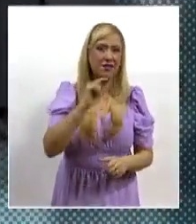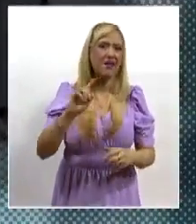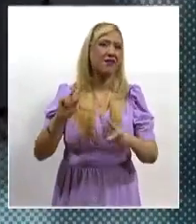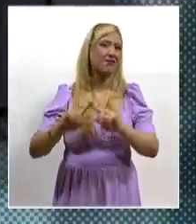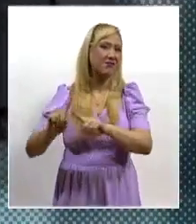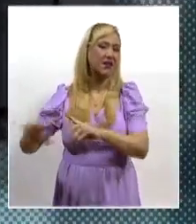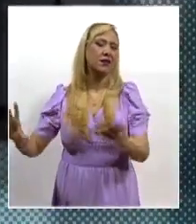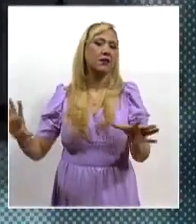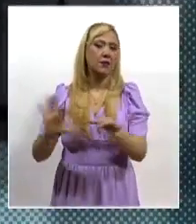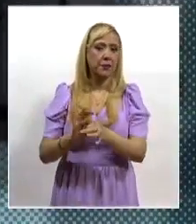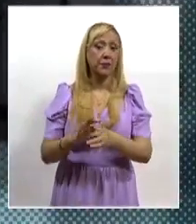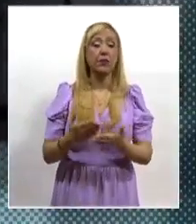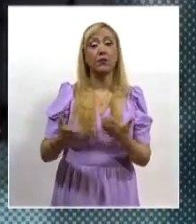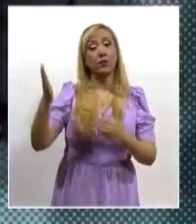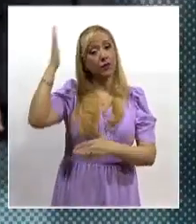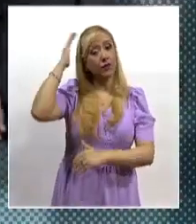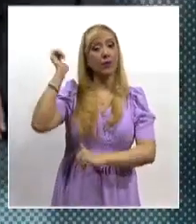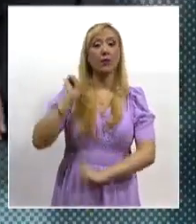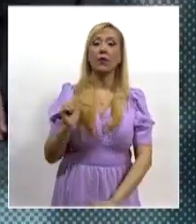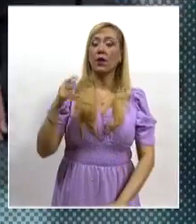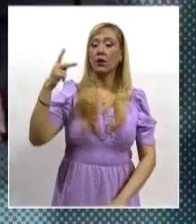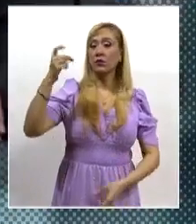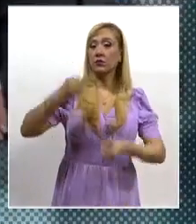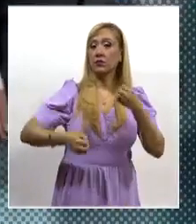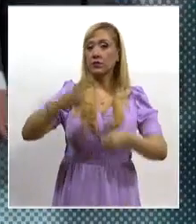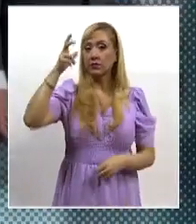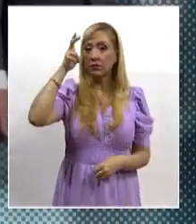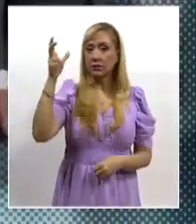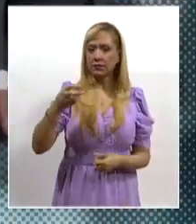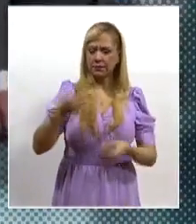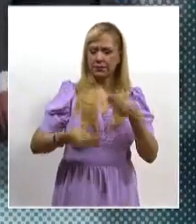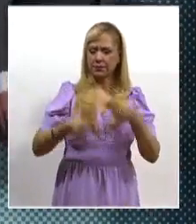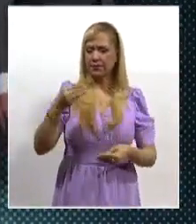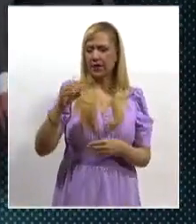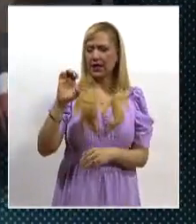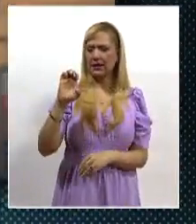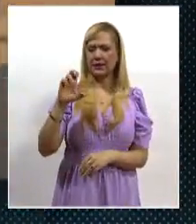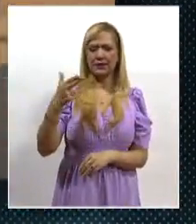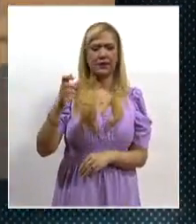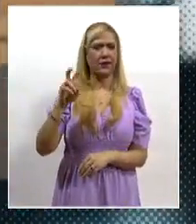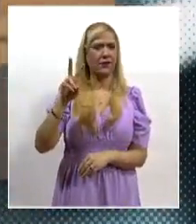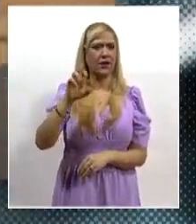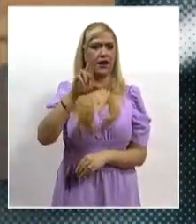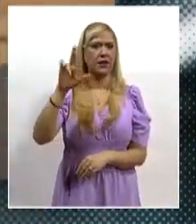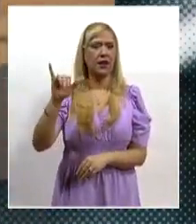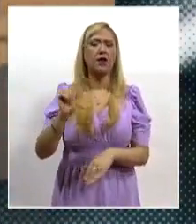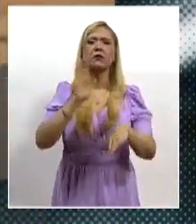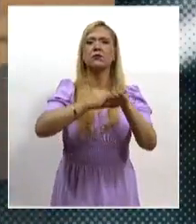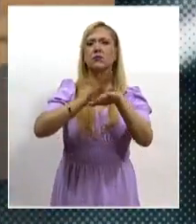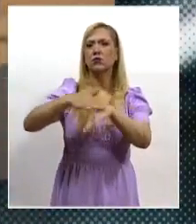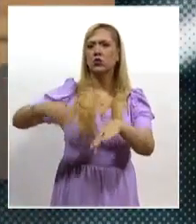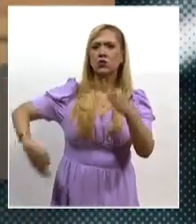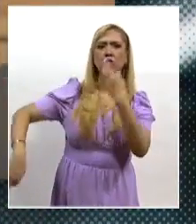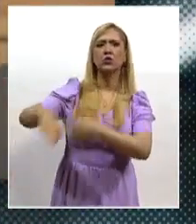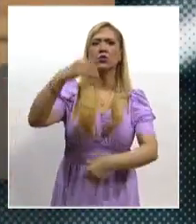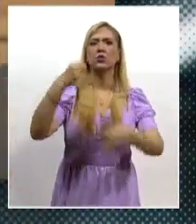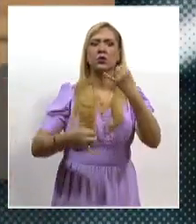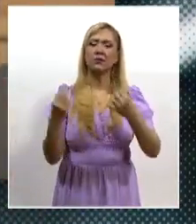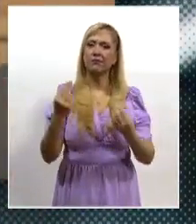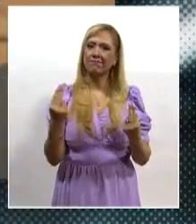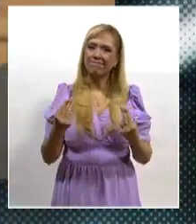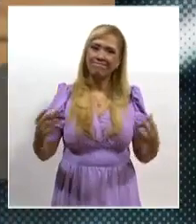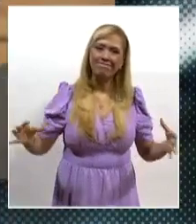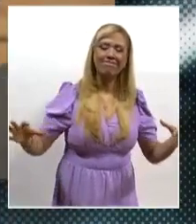La titular del Poder Judicial de Hidalgo, magistrada Rebeca Aladro Echeverría, hizo un llamado a las y los jueces a unir